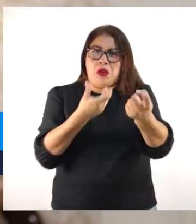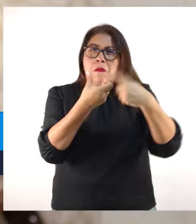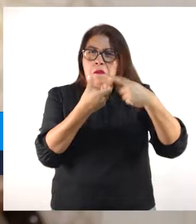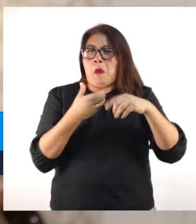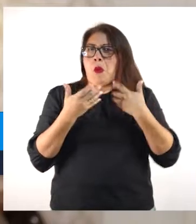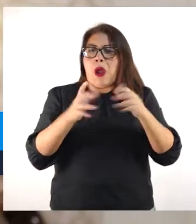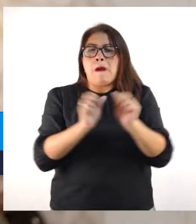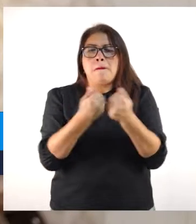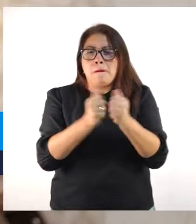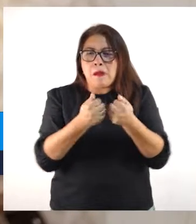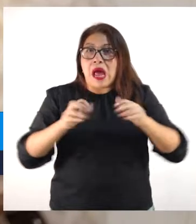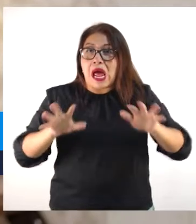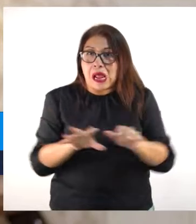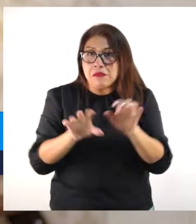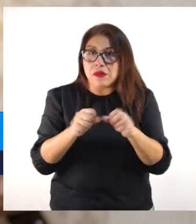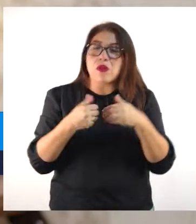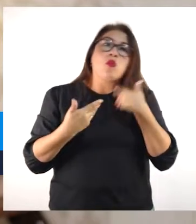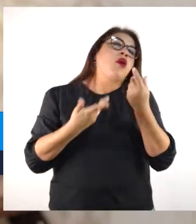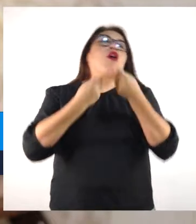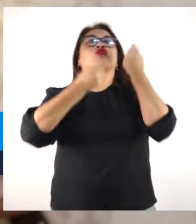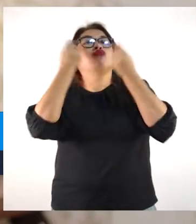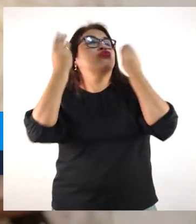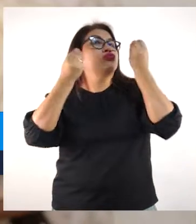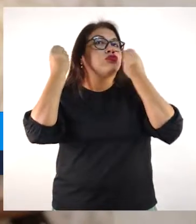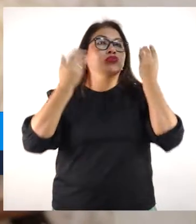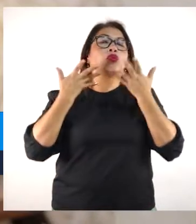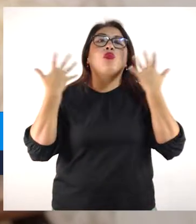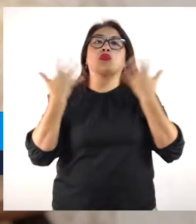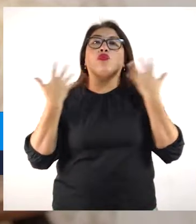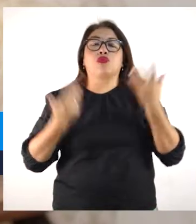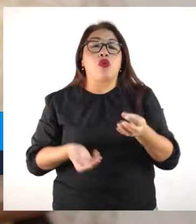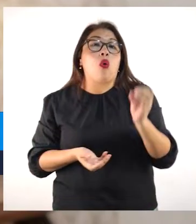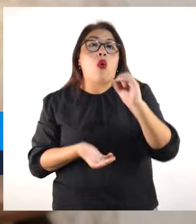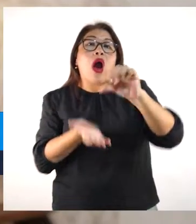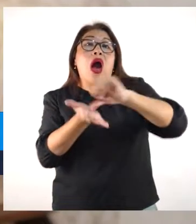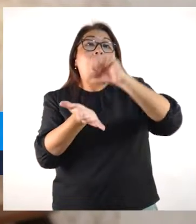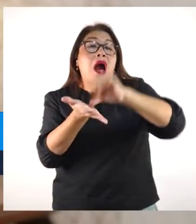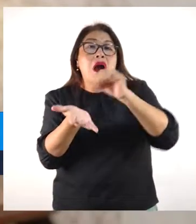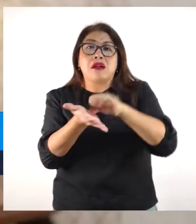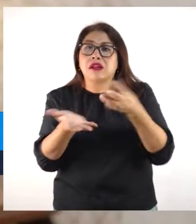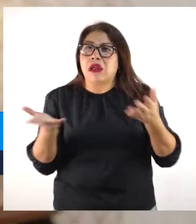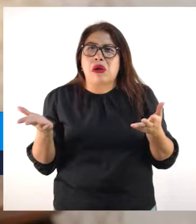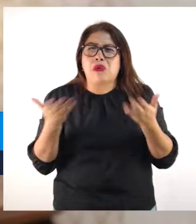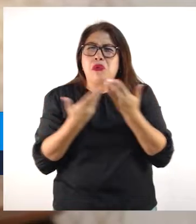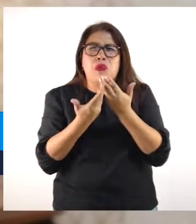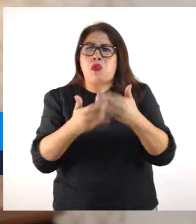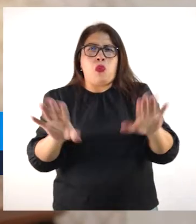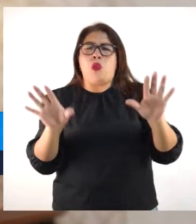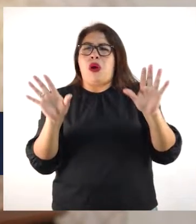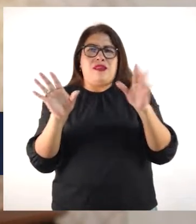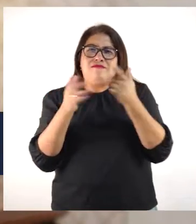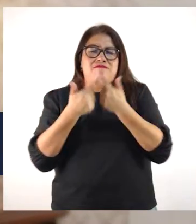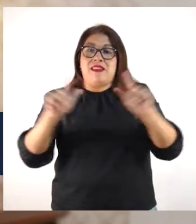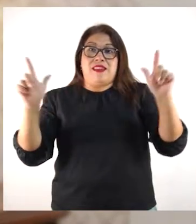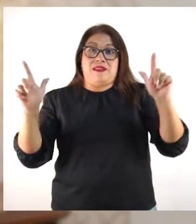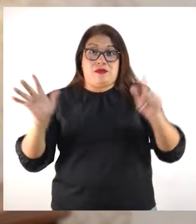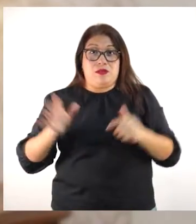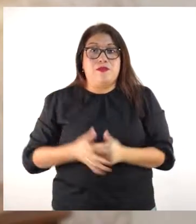panadería, belleza, arte. O sea, está totalmente abierto.